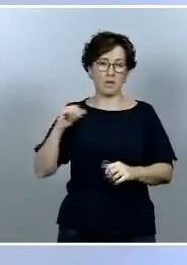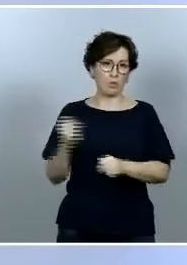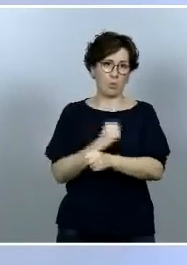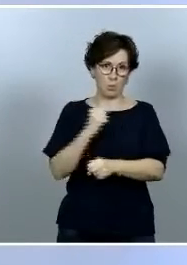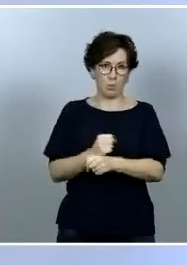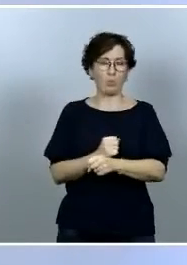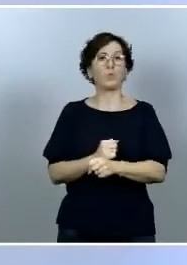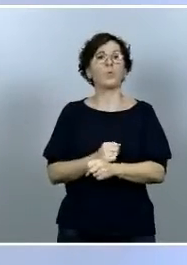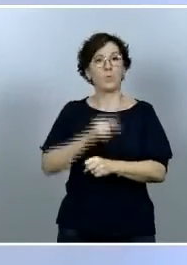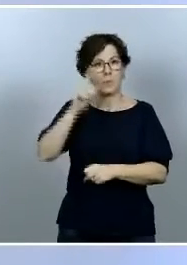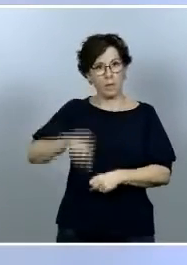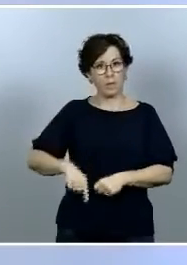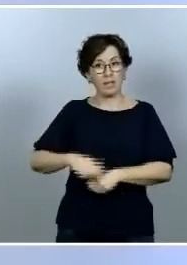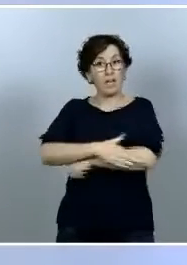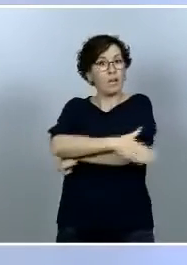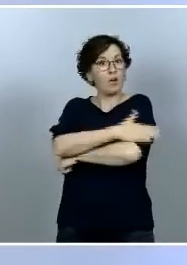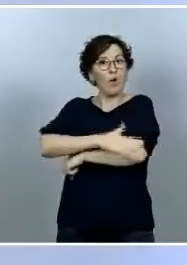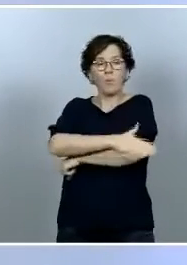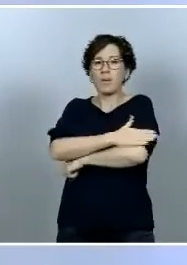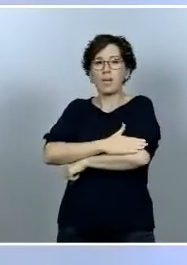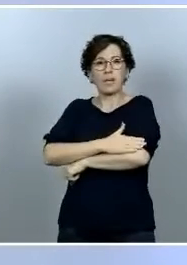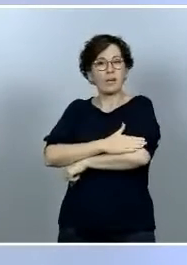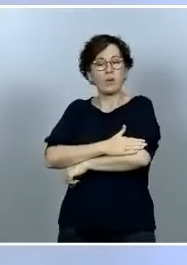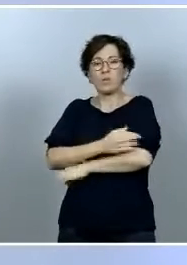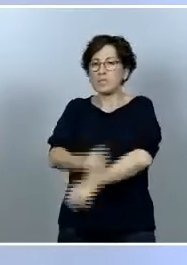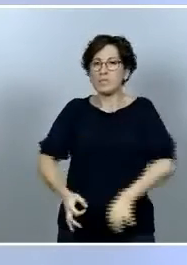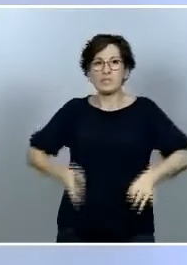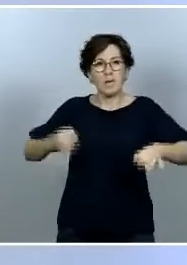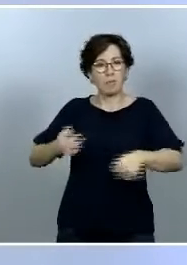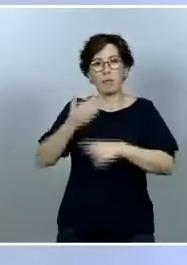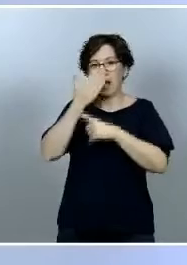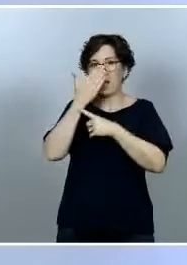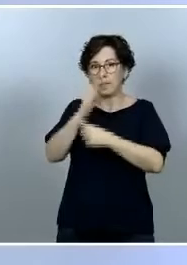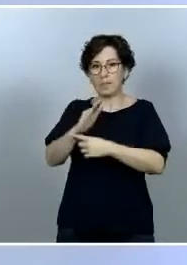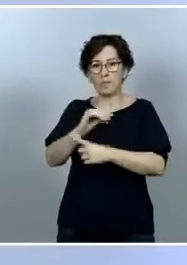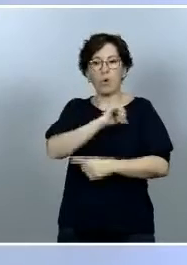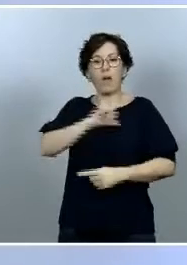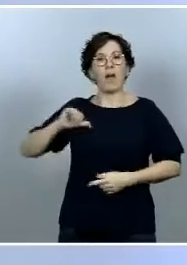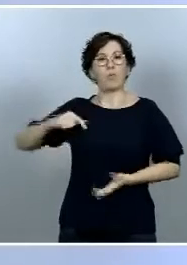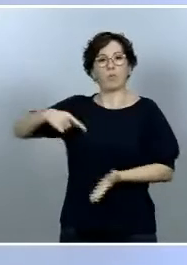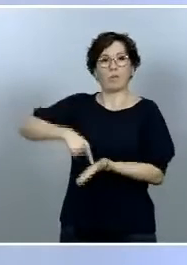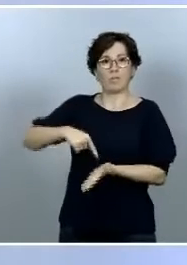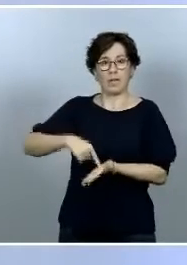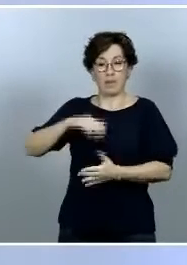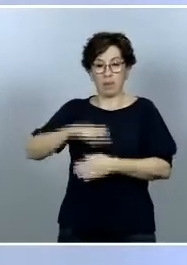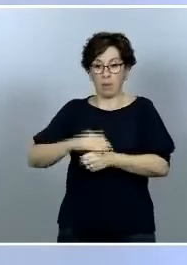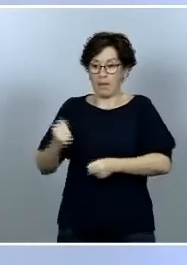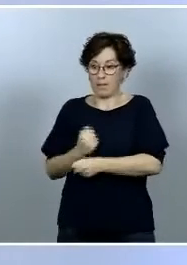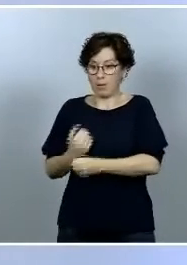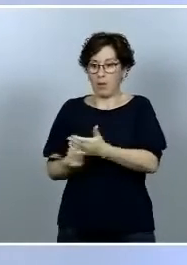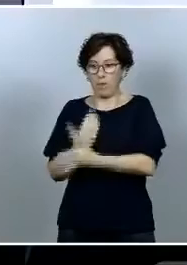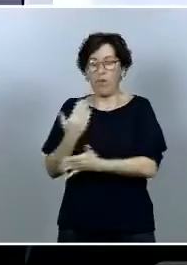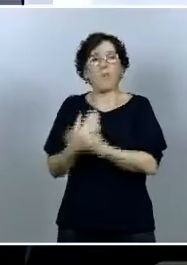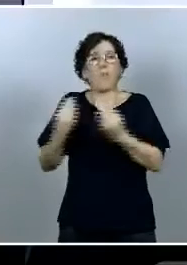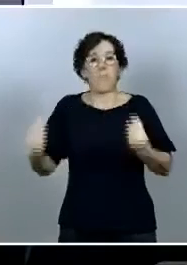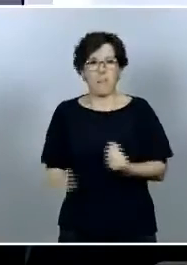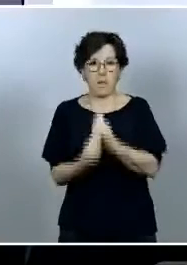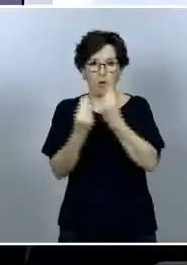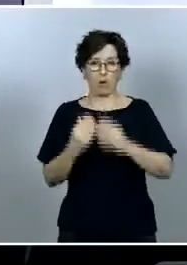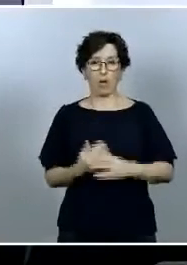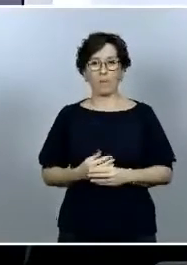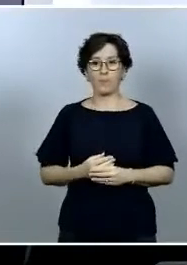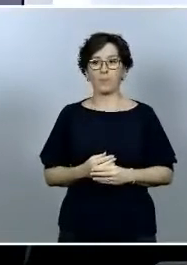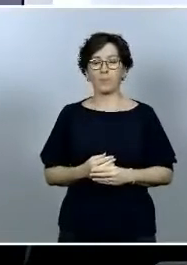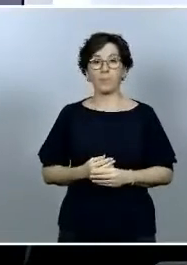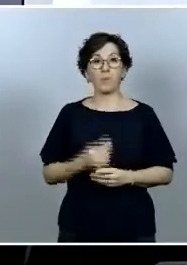el gobierno sigue en una permanente actitud de autoexigencia para ir mejorando día a día nuestro quehacer Dos últimos turnos de